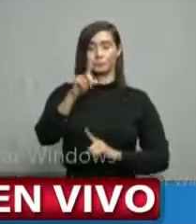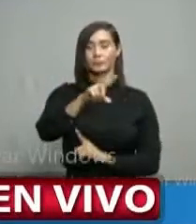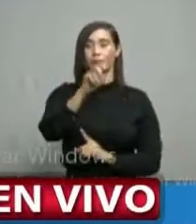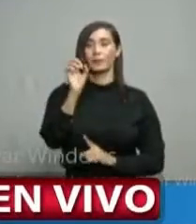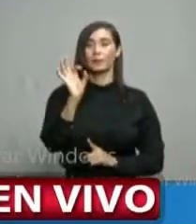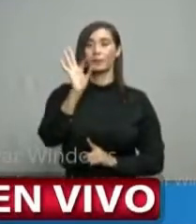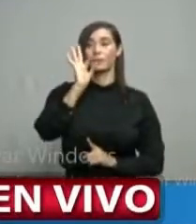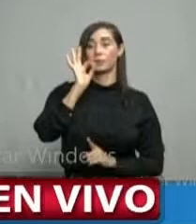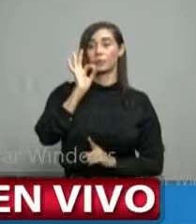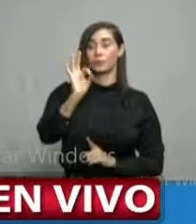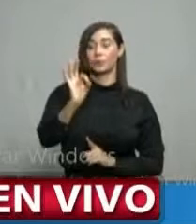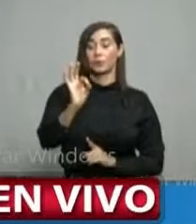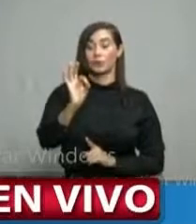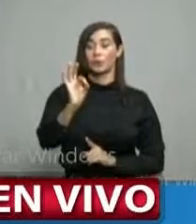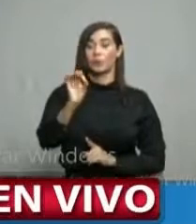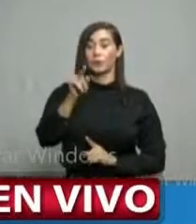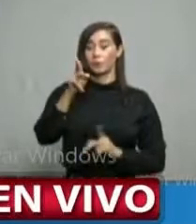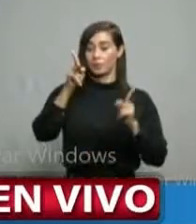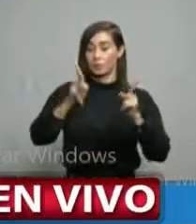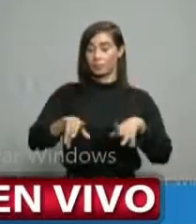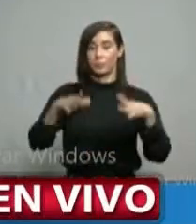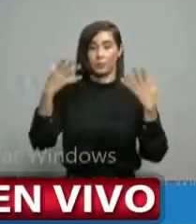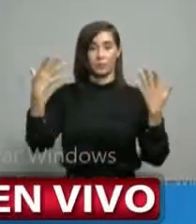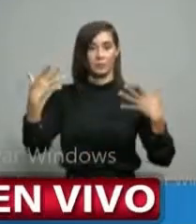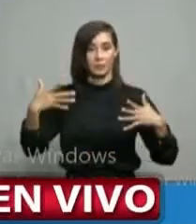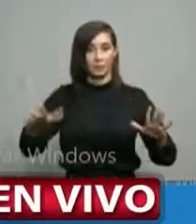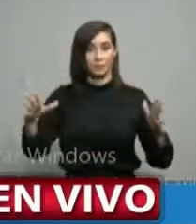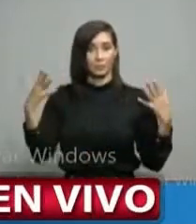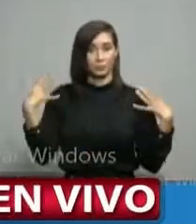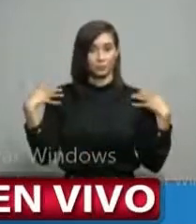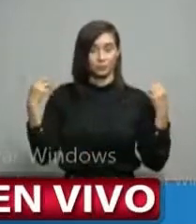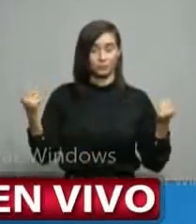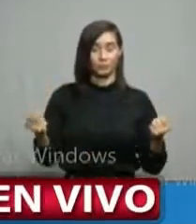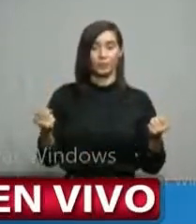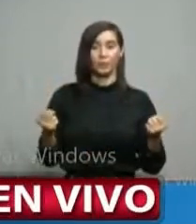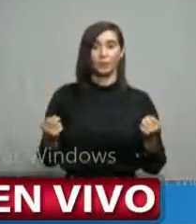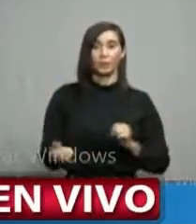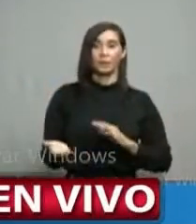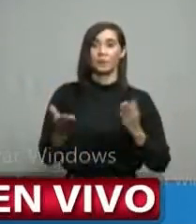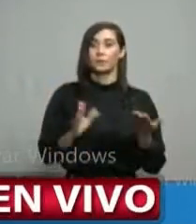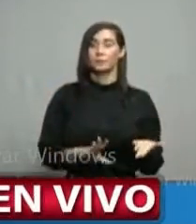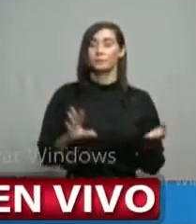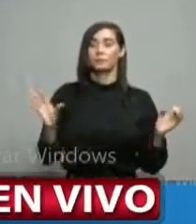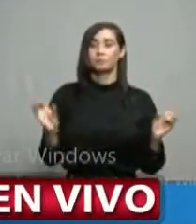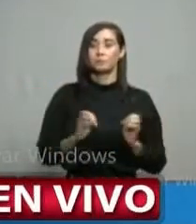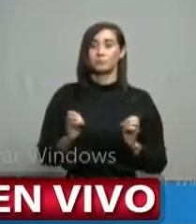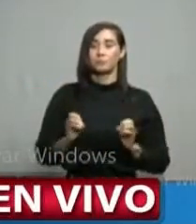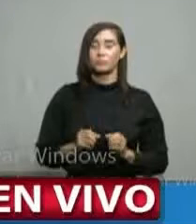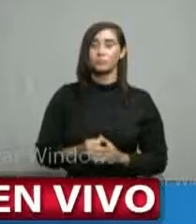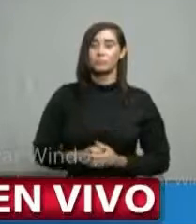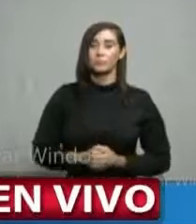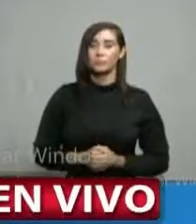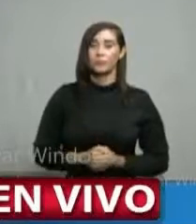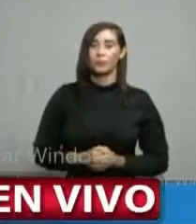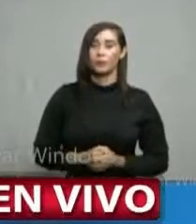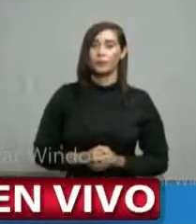109 de los 142 recuperados, 0 fallecimientos.